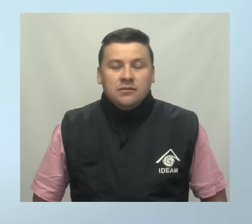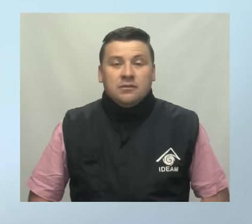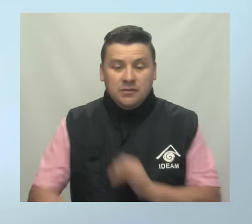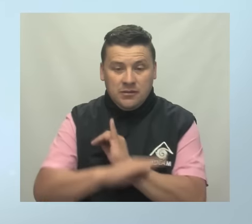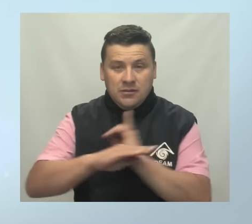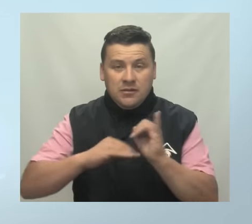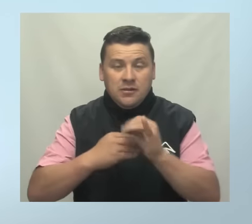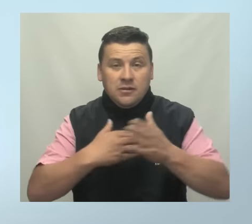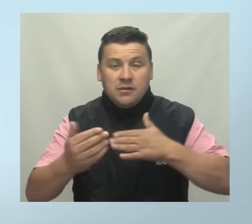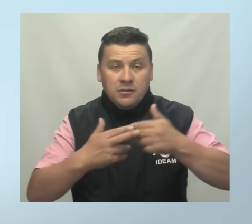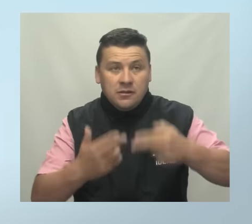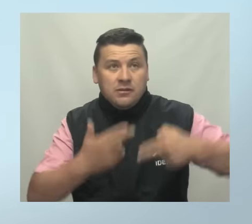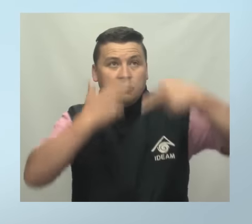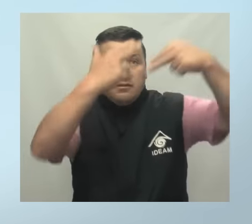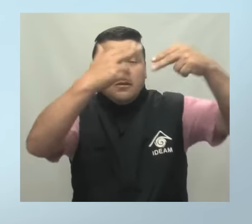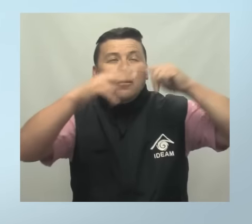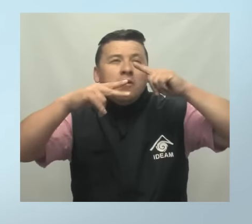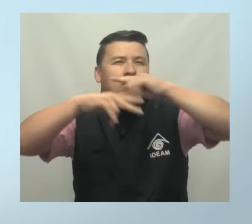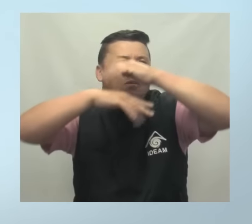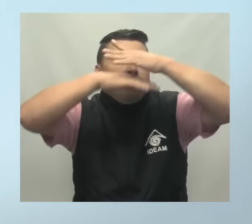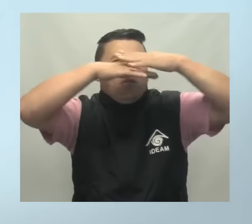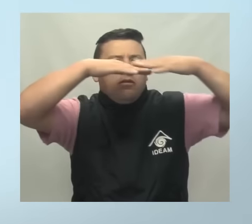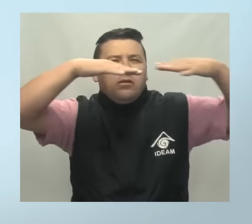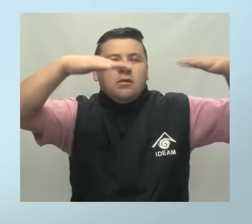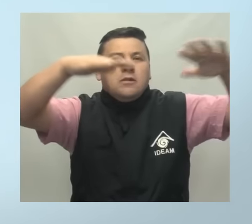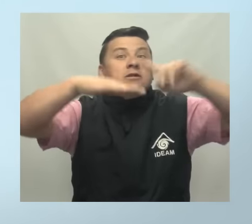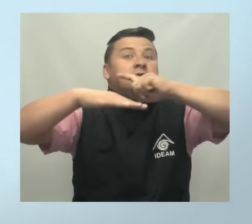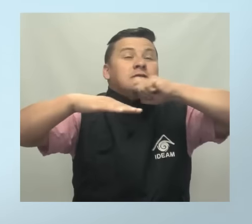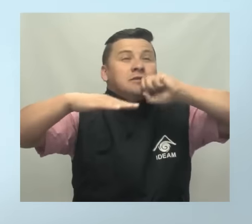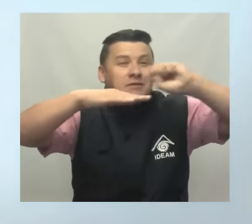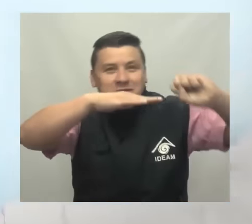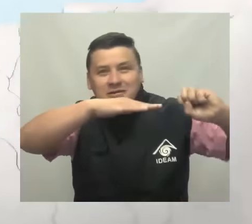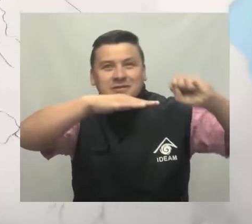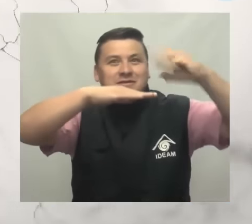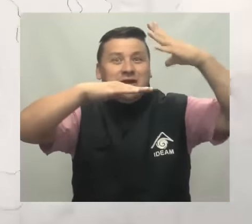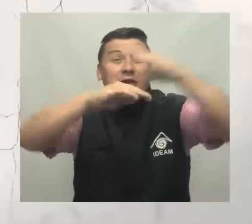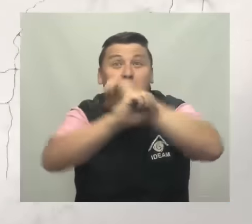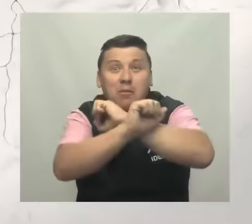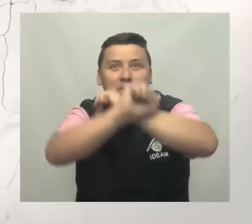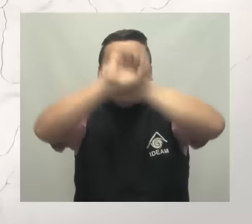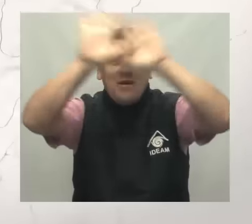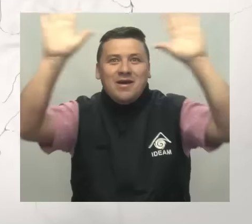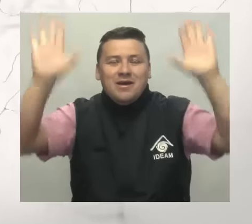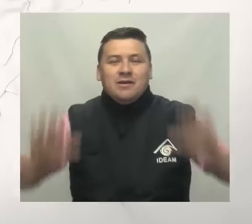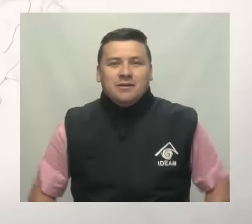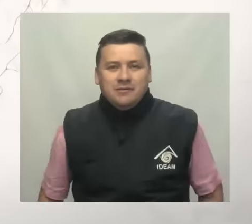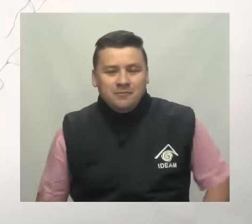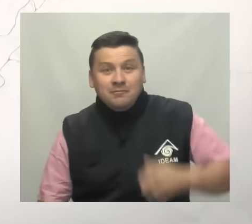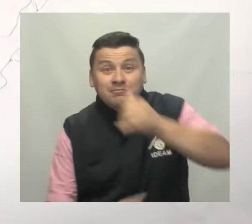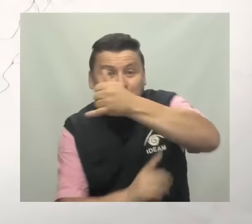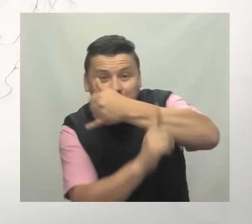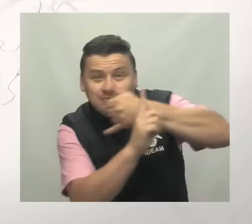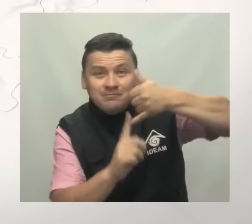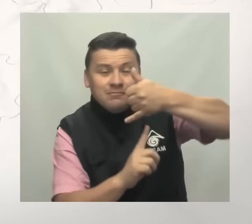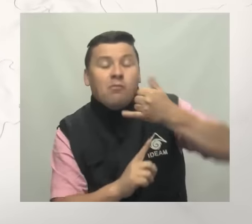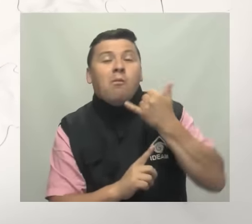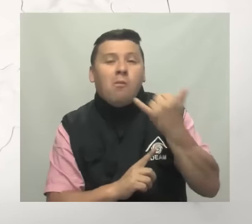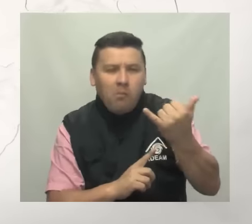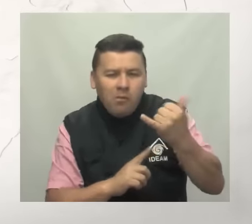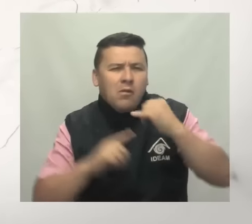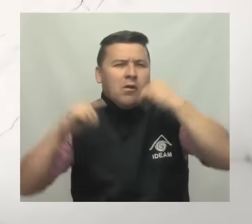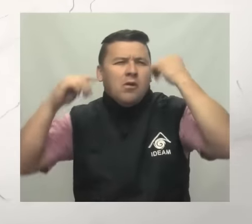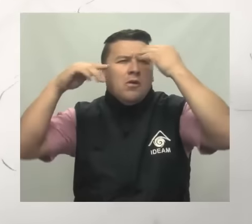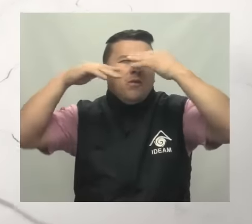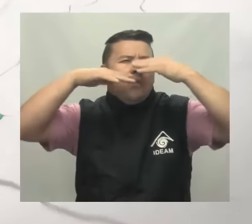Nuestras islas se verán parcialmente cubiertas con predominio de tiempo seco en horas de la mañana Sobre el litoral del Pacífico se